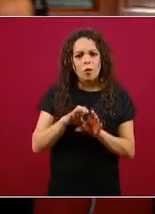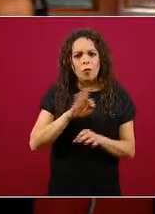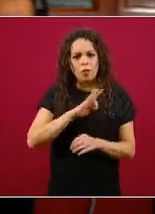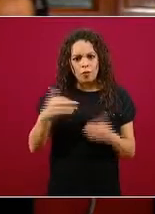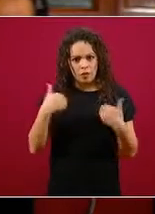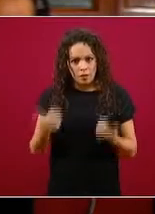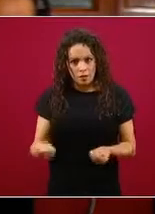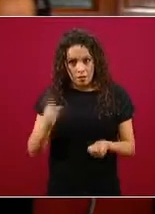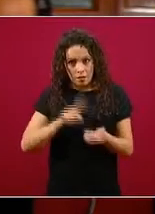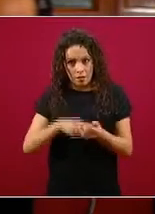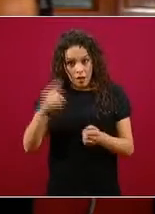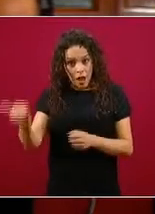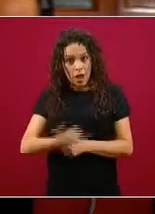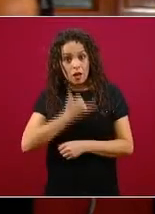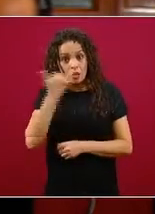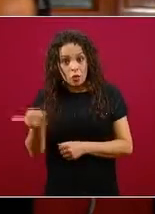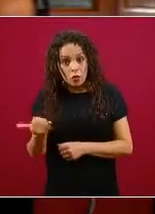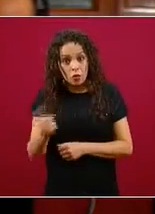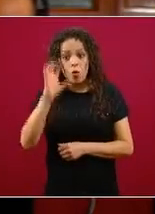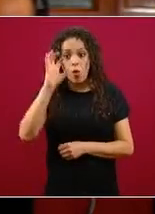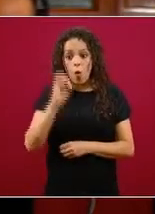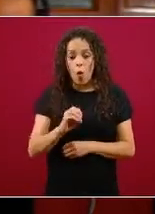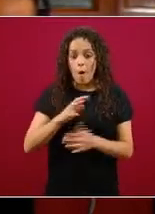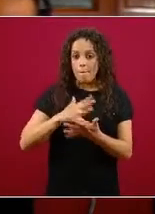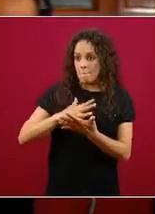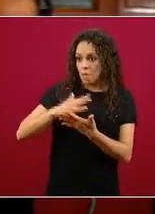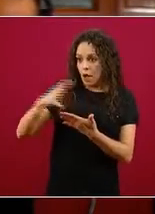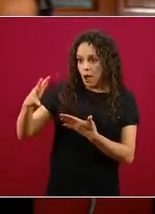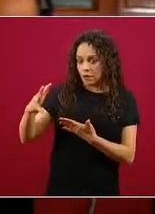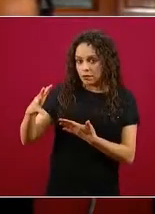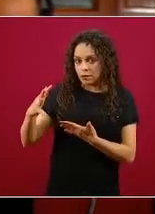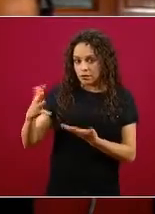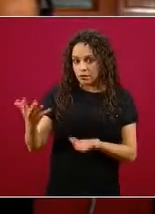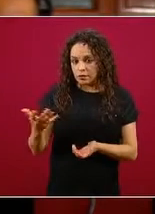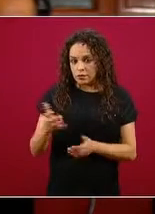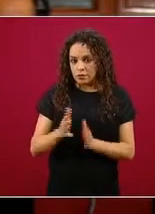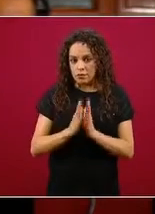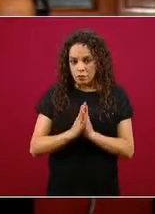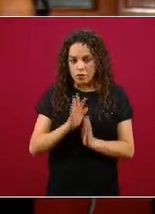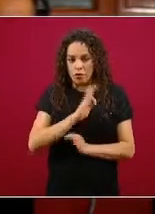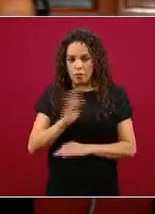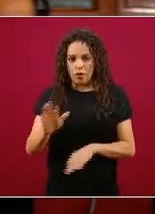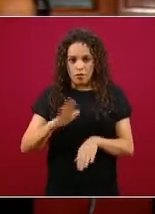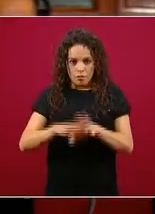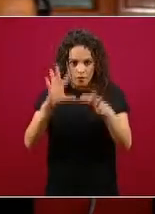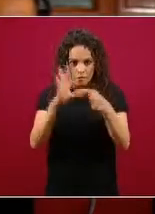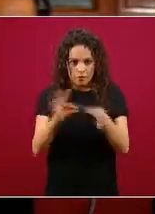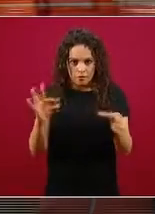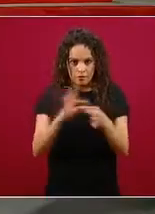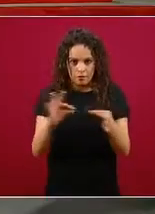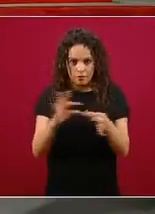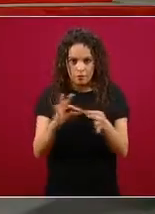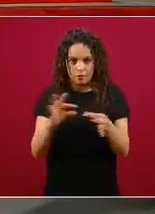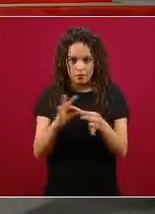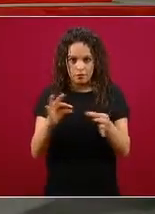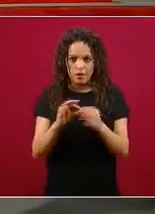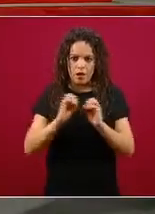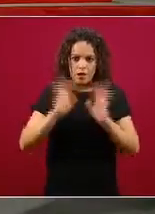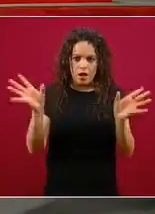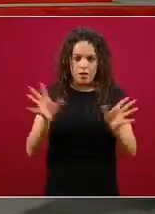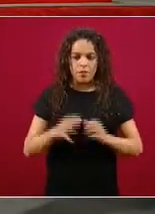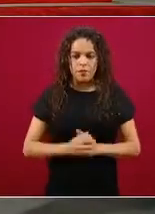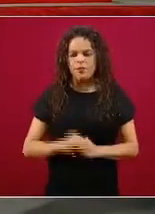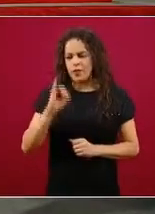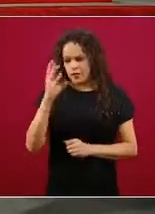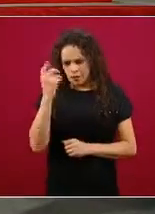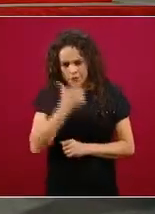falla o a mejor un incremento si nos los podría digamos a aterrizar un poquito más coloquialmente por favor por mucho gusto no